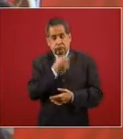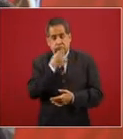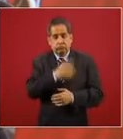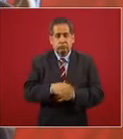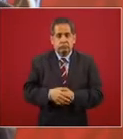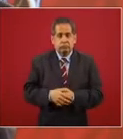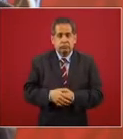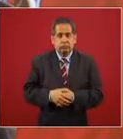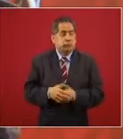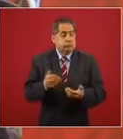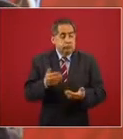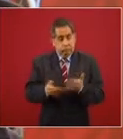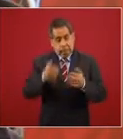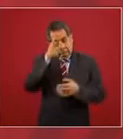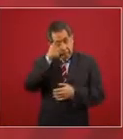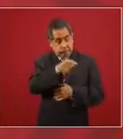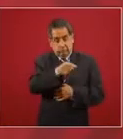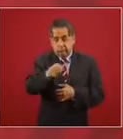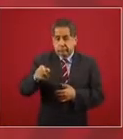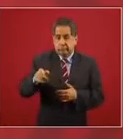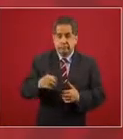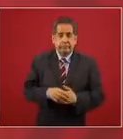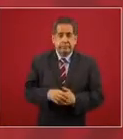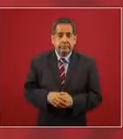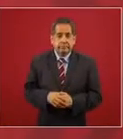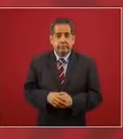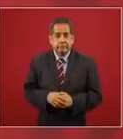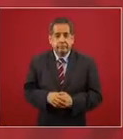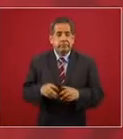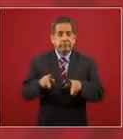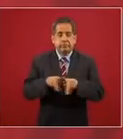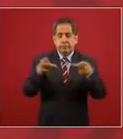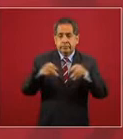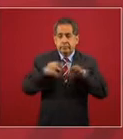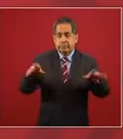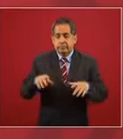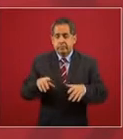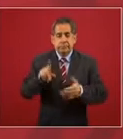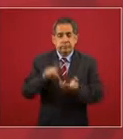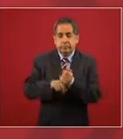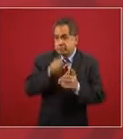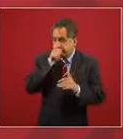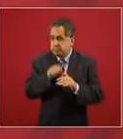hasta me entero de la por la prensa de las filtraciones